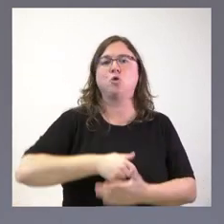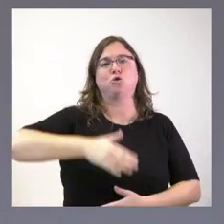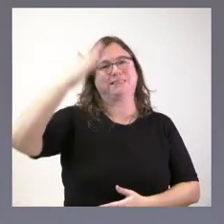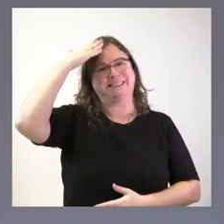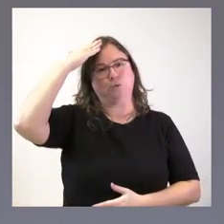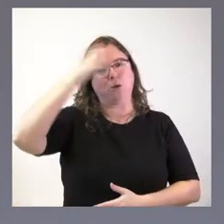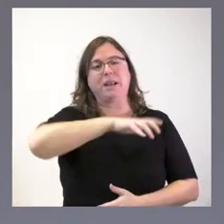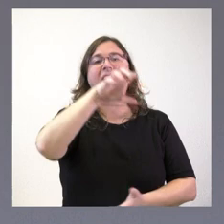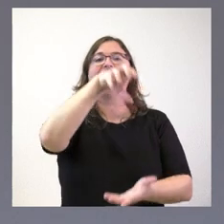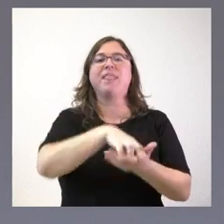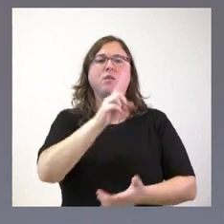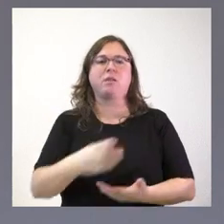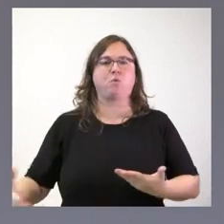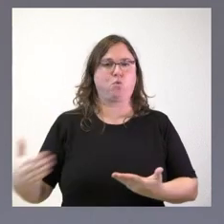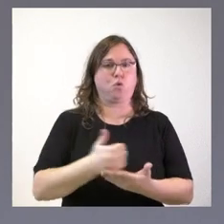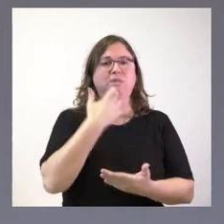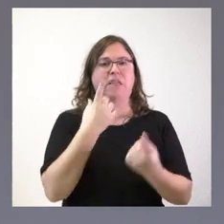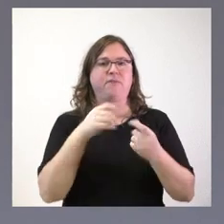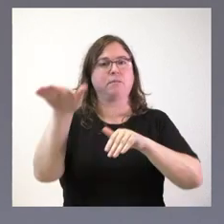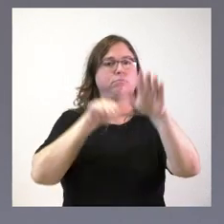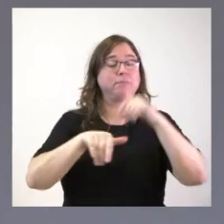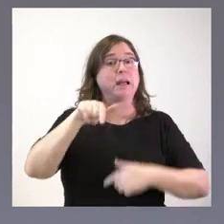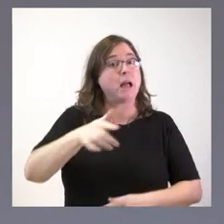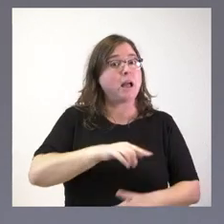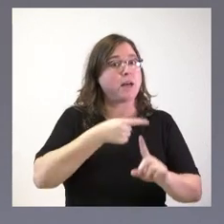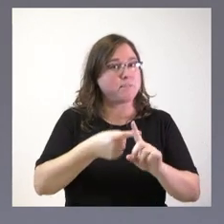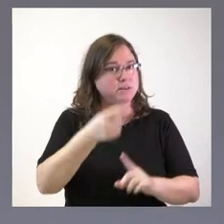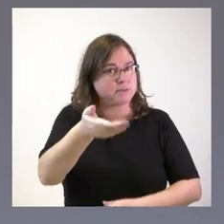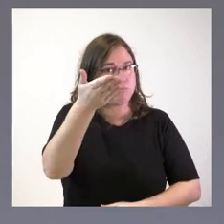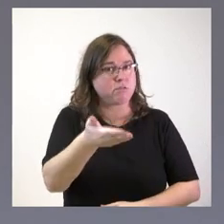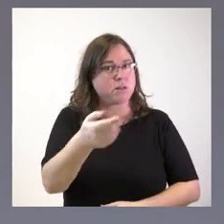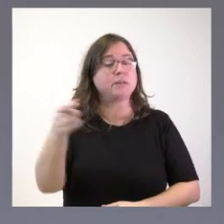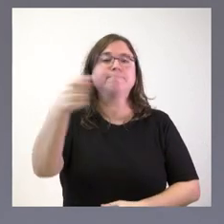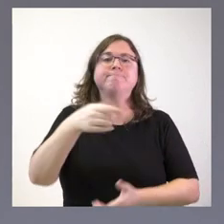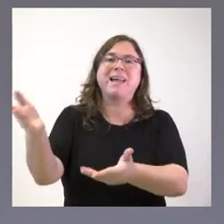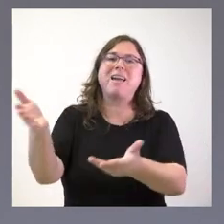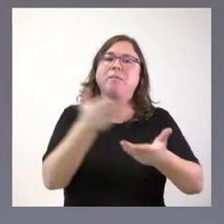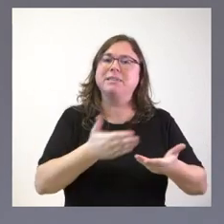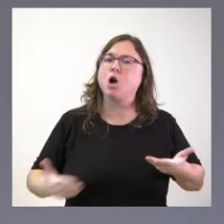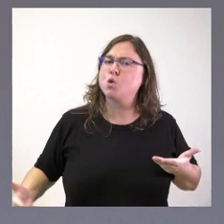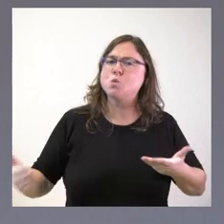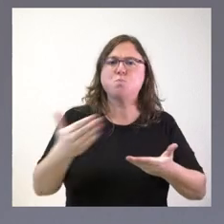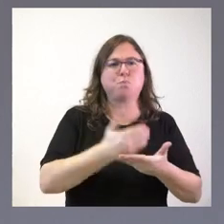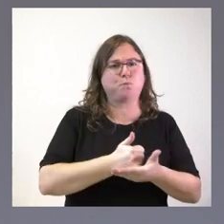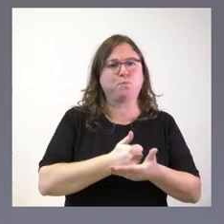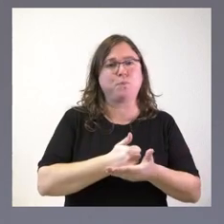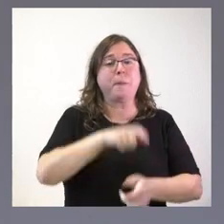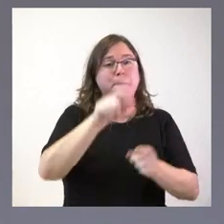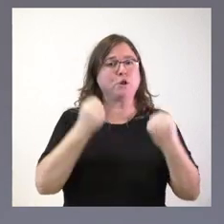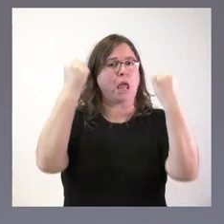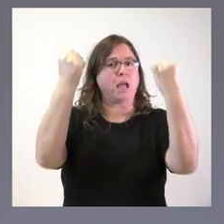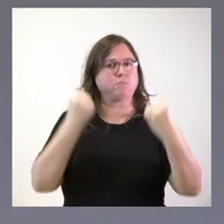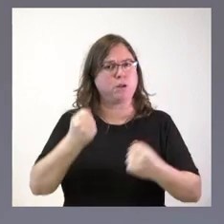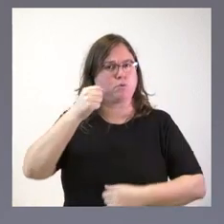centros directivos. Y, además, y esto creo que es importante resaltar, vamos a invitar a todas aquellas personas expertos